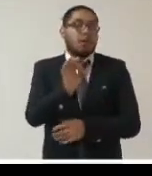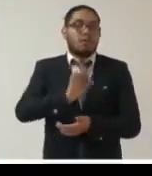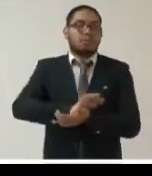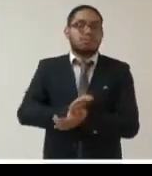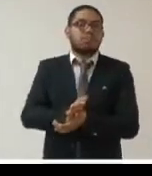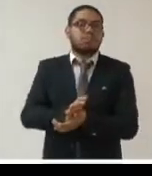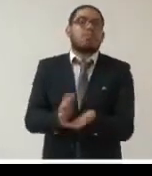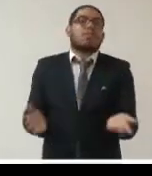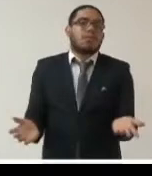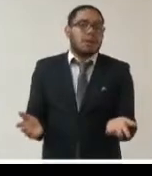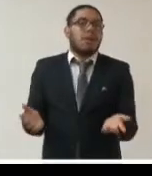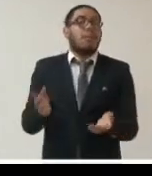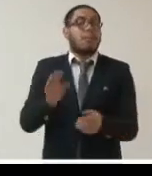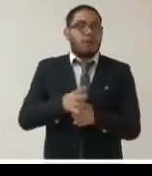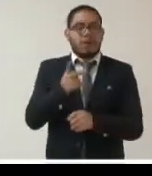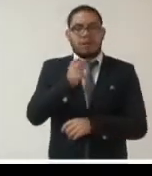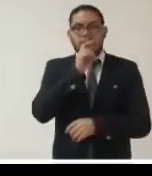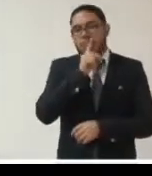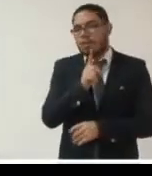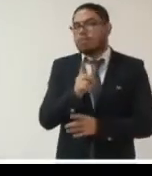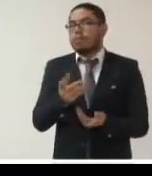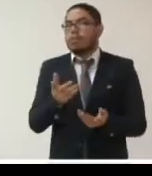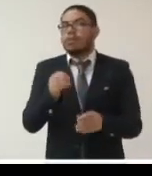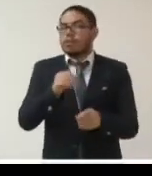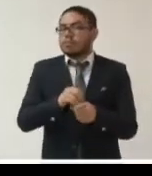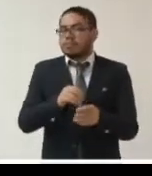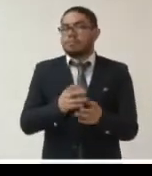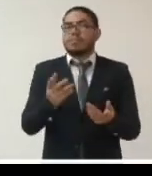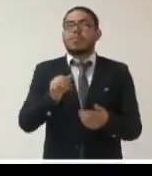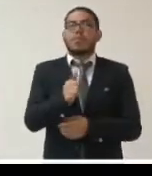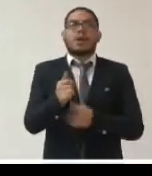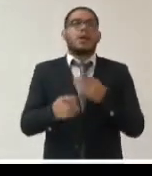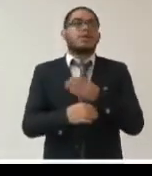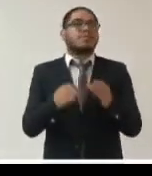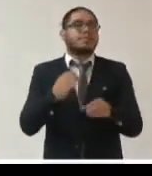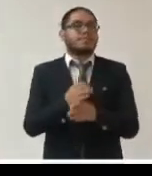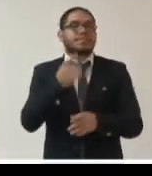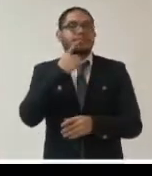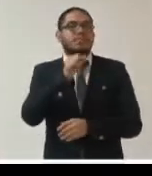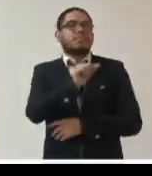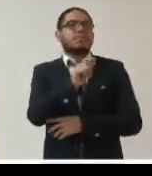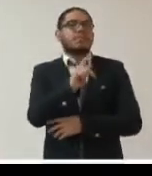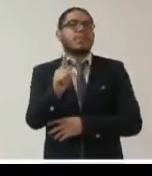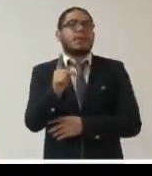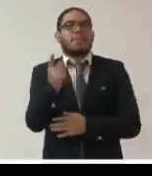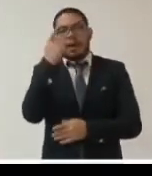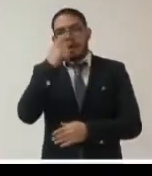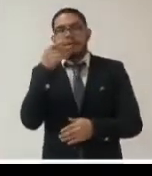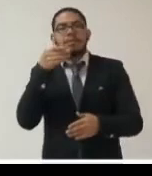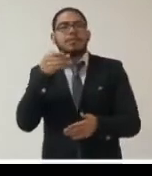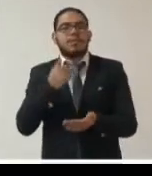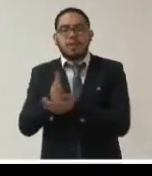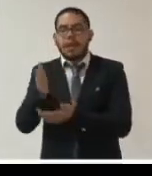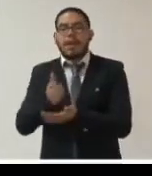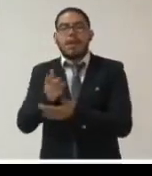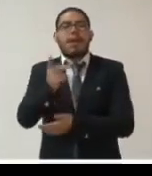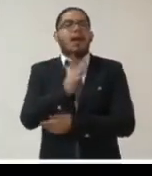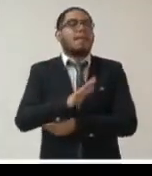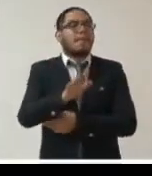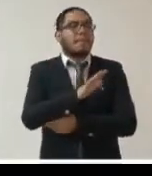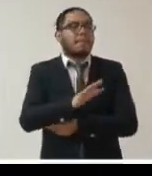hemos dado una serie de recomendaciones sobre cómo desplegar aplicaciones móviles en el acceso a espacios públicos